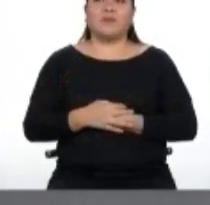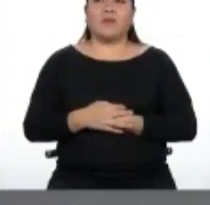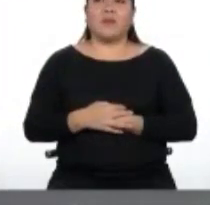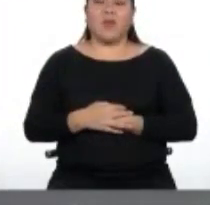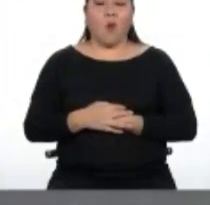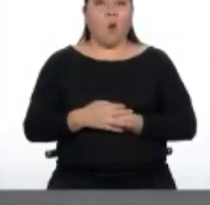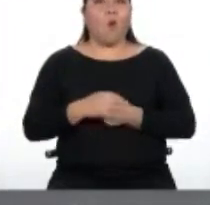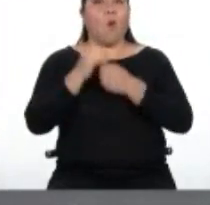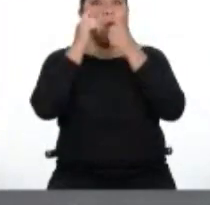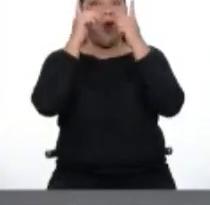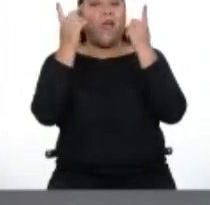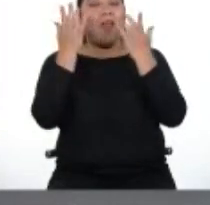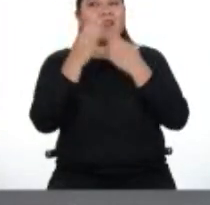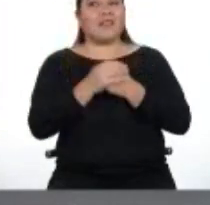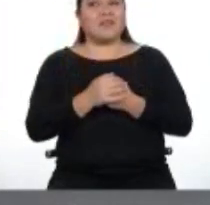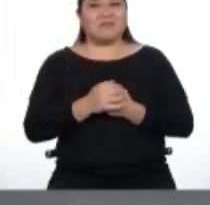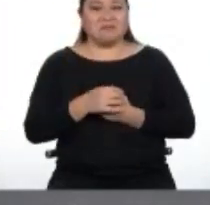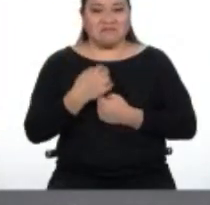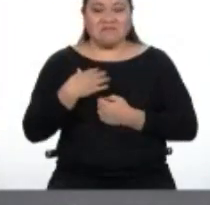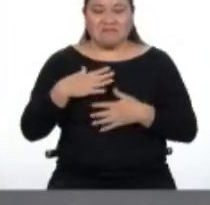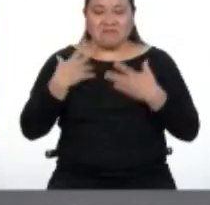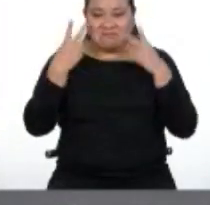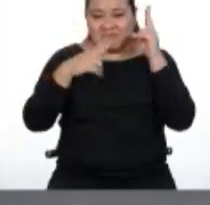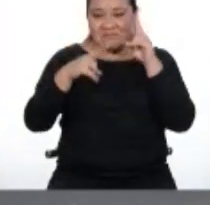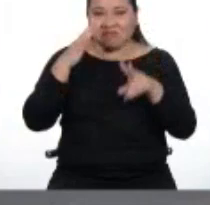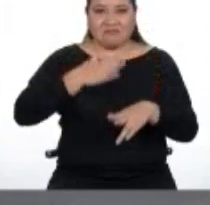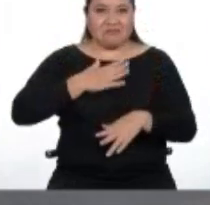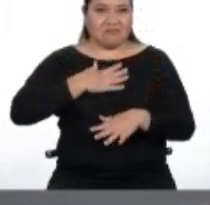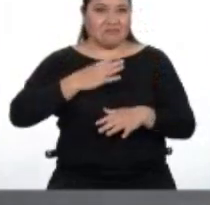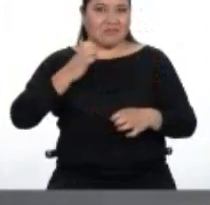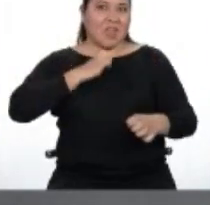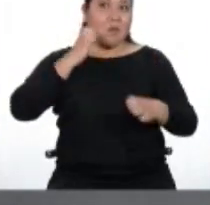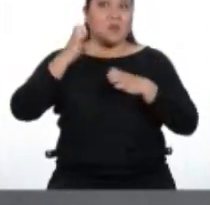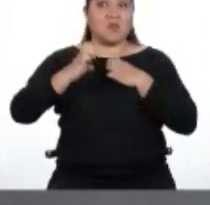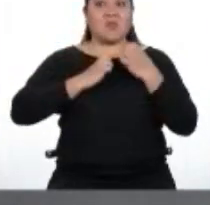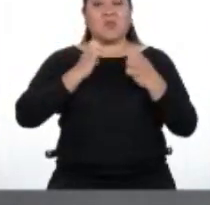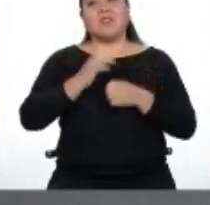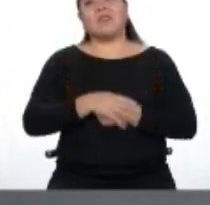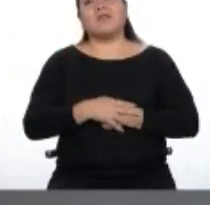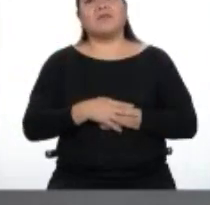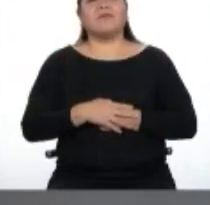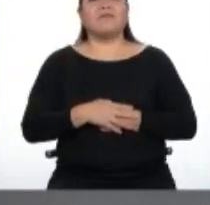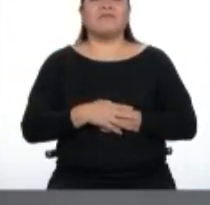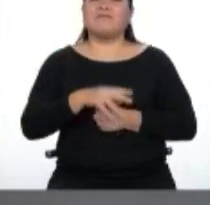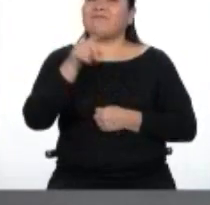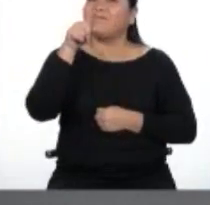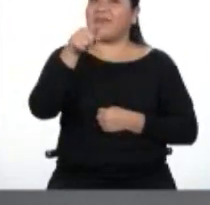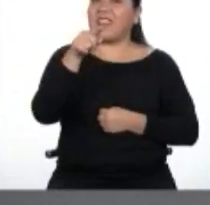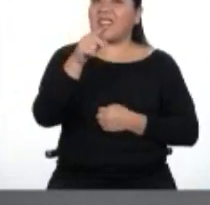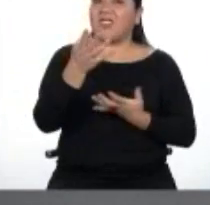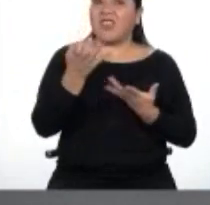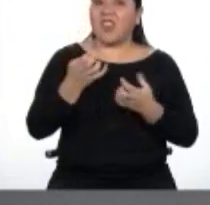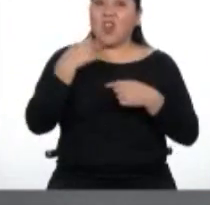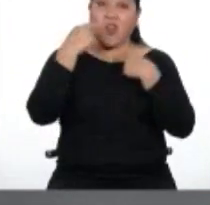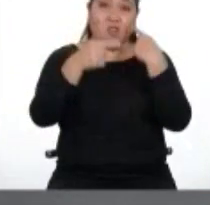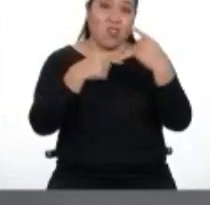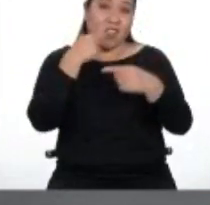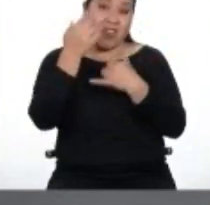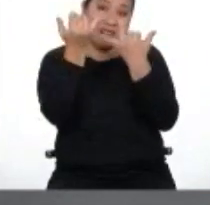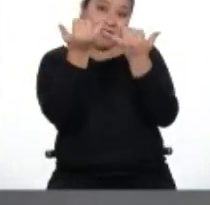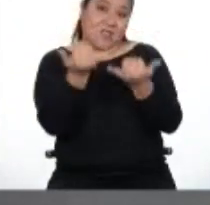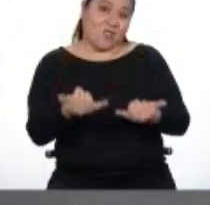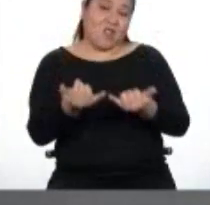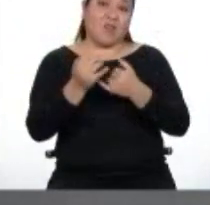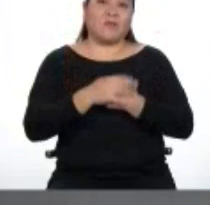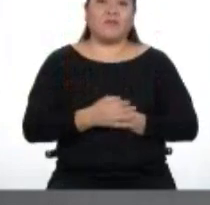¡Vaya! ¡Qué fabuloso poder ver mis emociones a través de esto! ¿Y saben qué? De eso quería hablarles el día